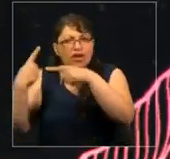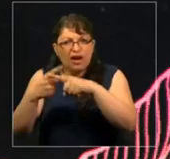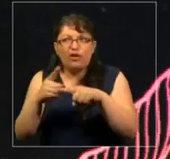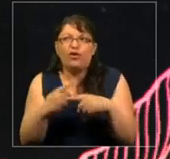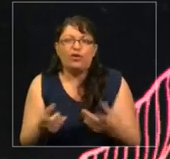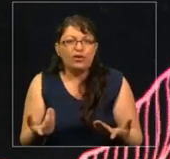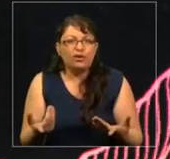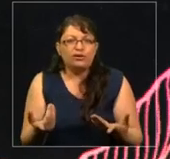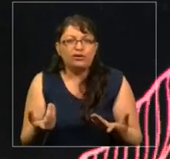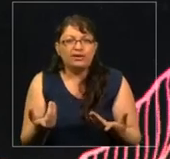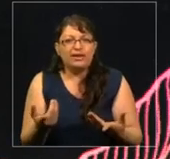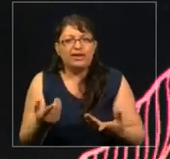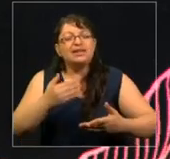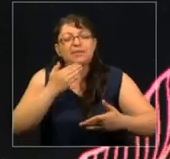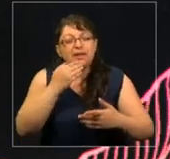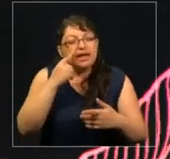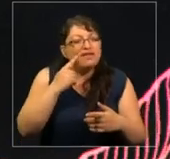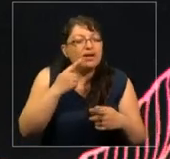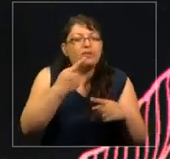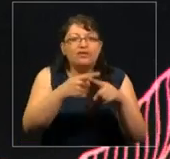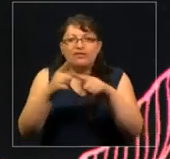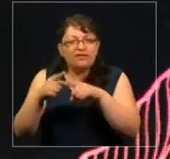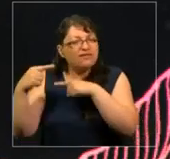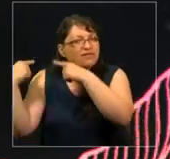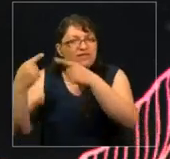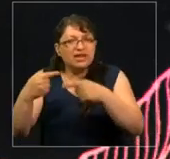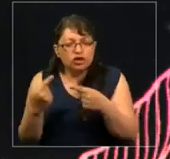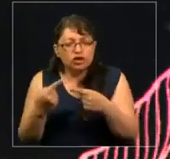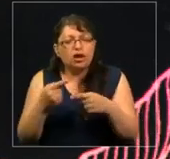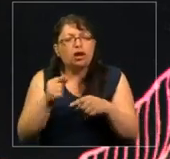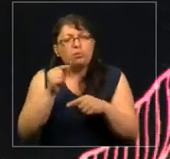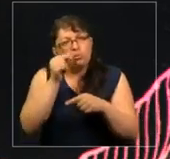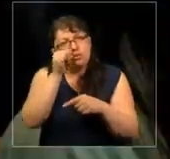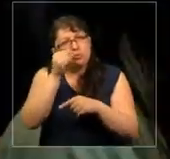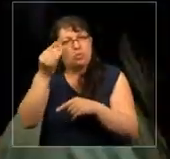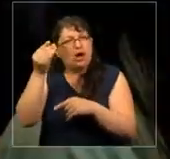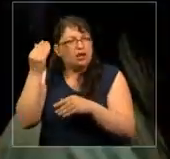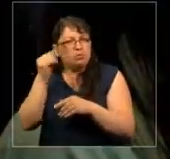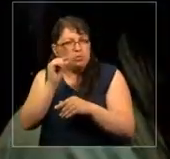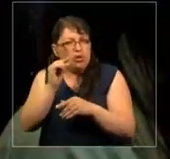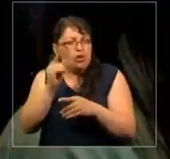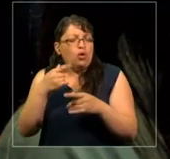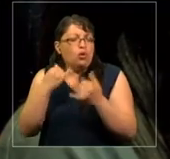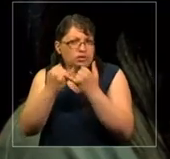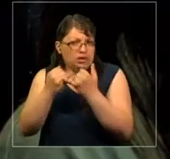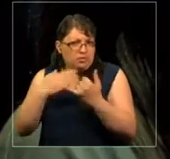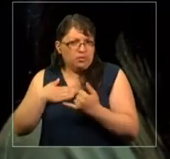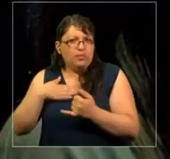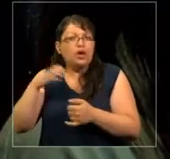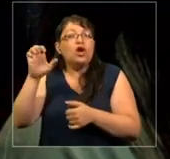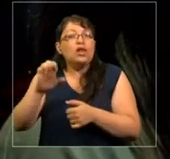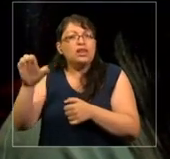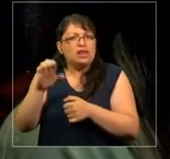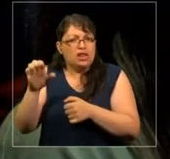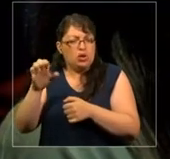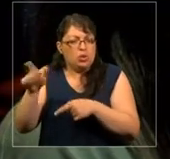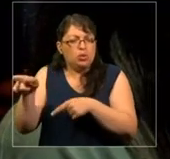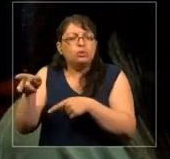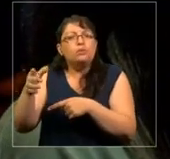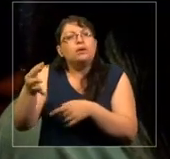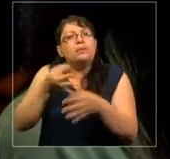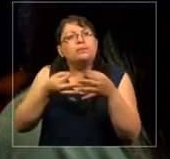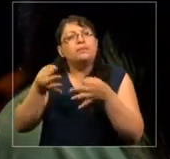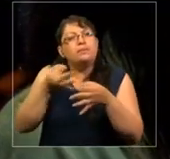tomemos muchas historias. Y recientemente un amigo, un hombre de Europa del Oeste, me dijo que había